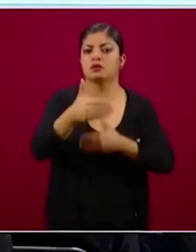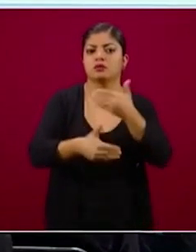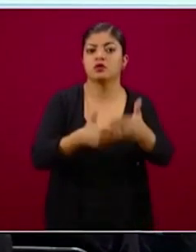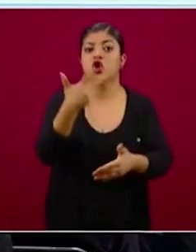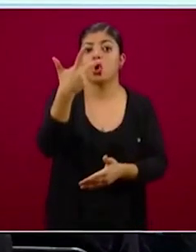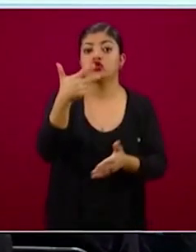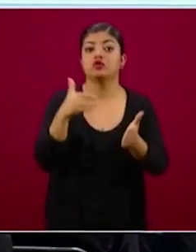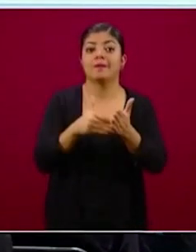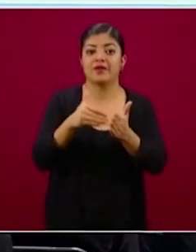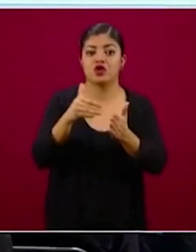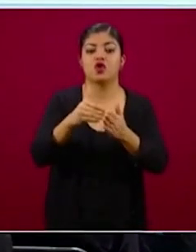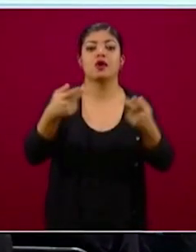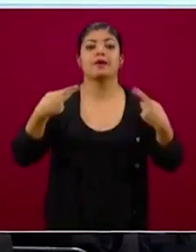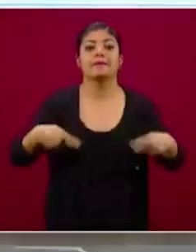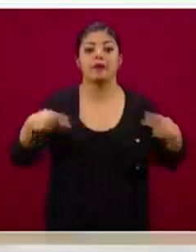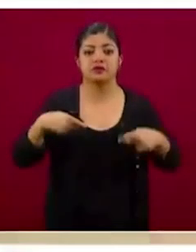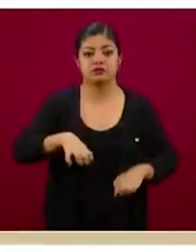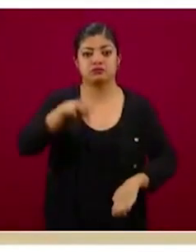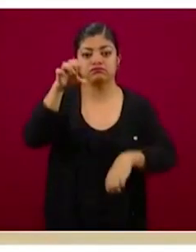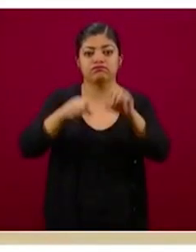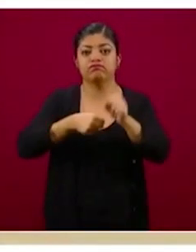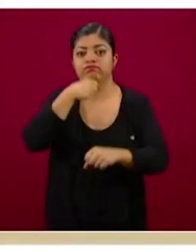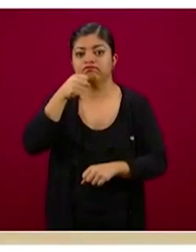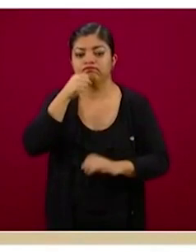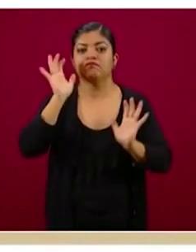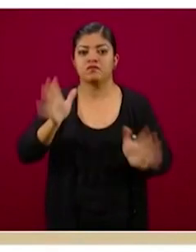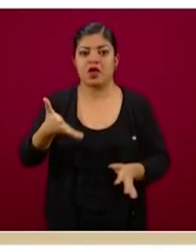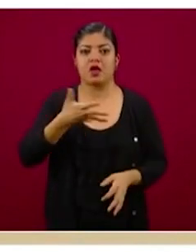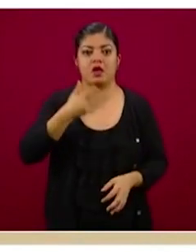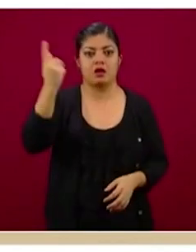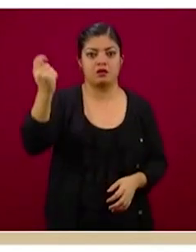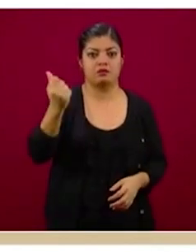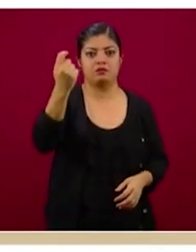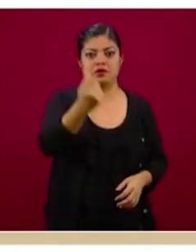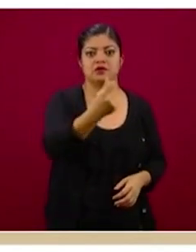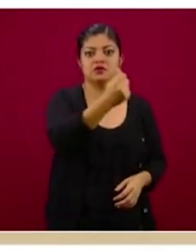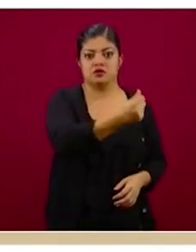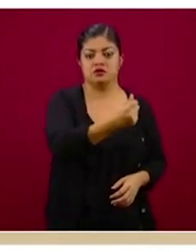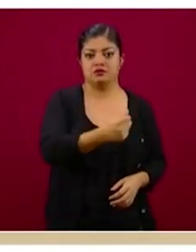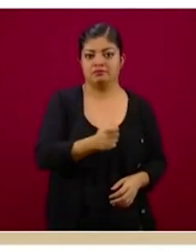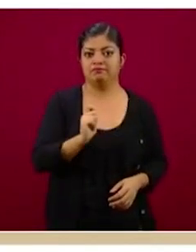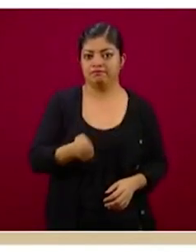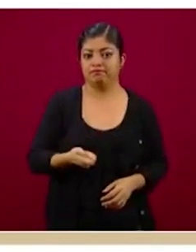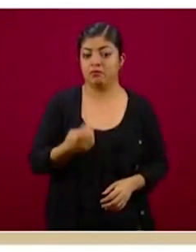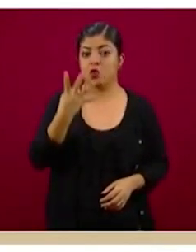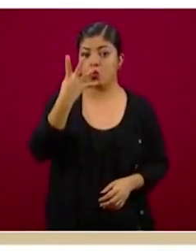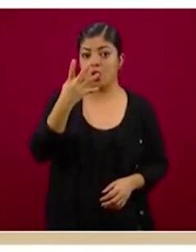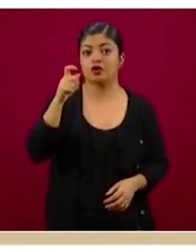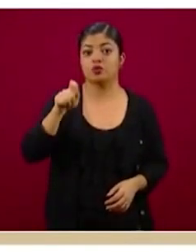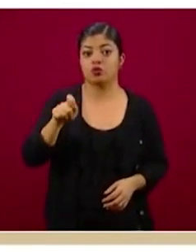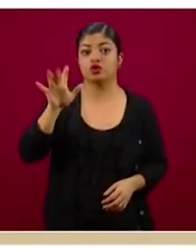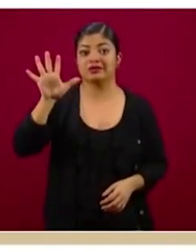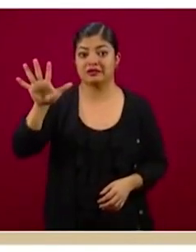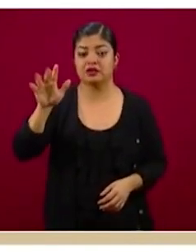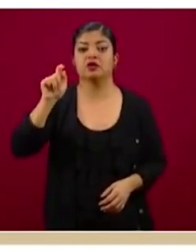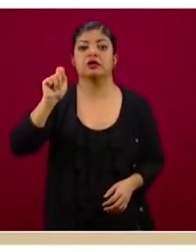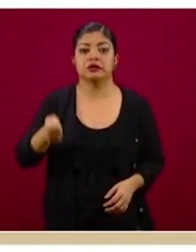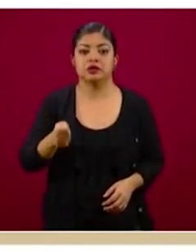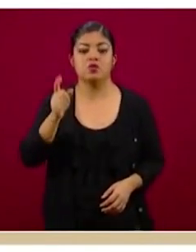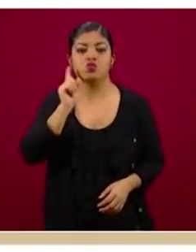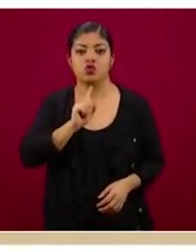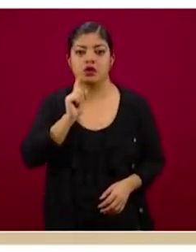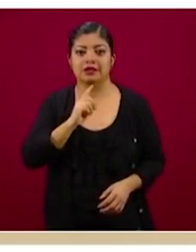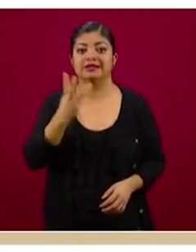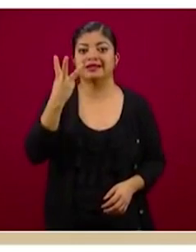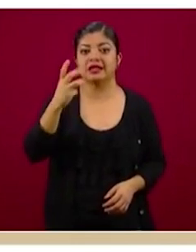millones de personas adultas mayores ya tienen su pensión, es una realidad, 4.5 son mujeres y